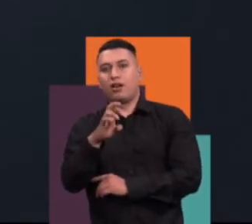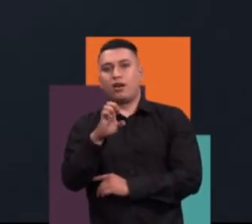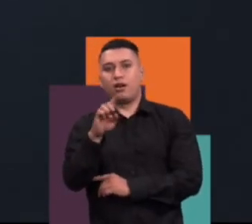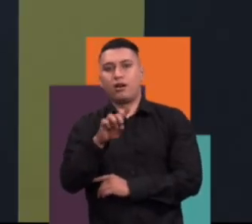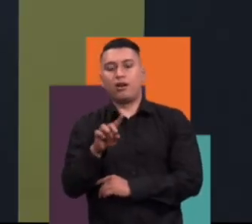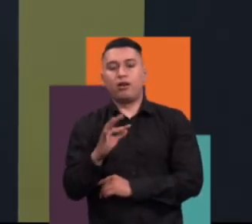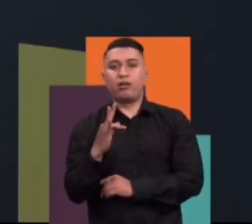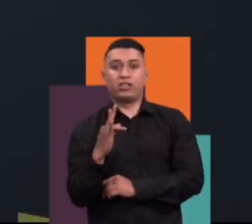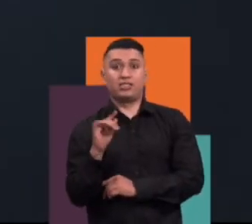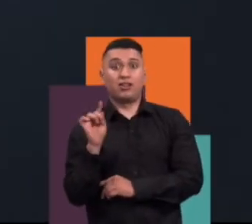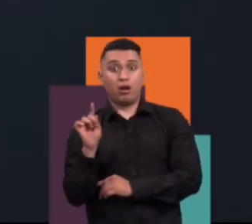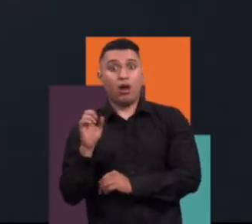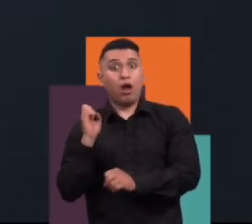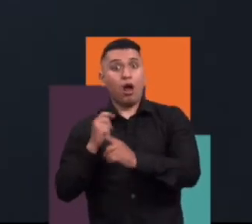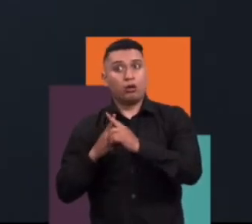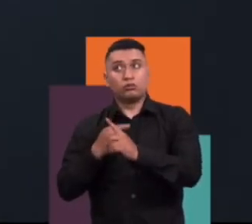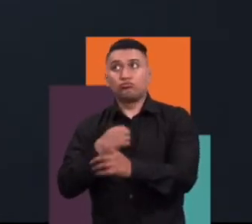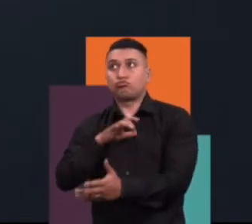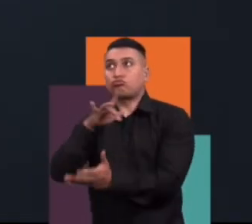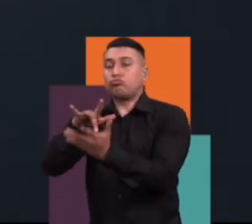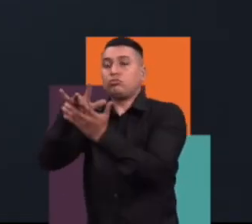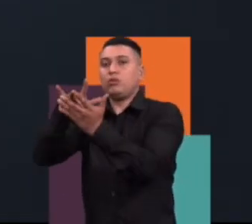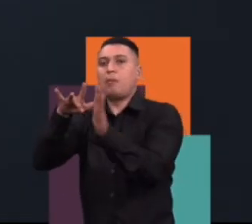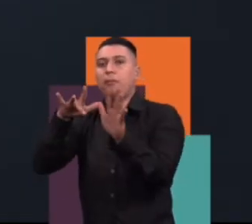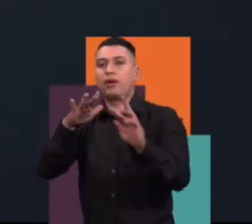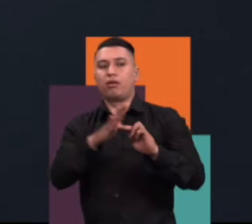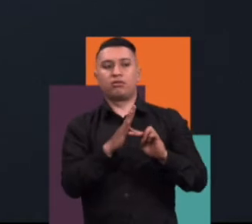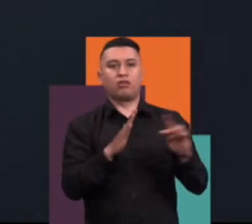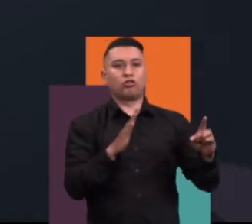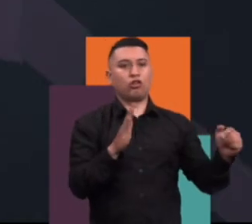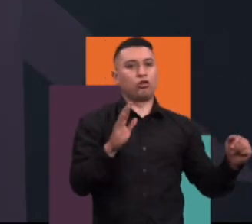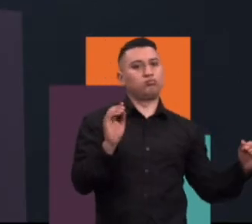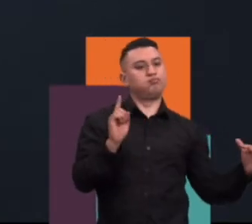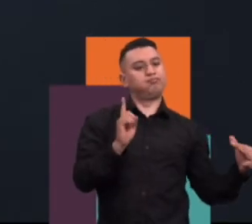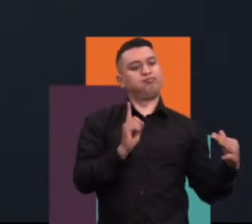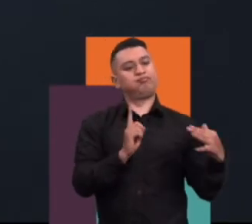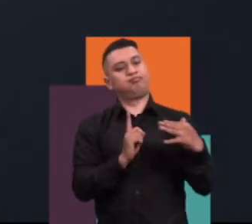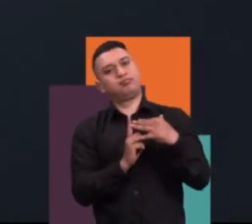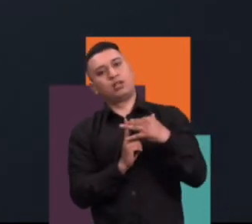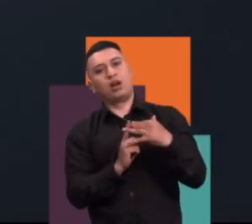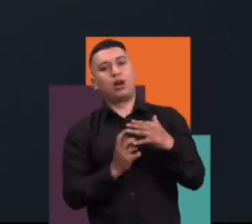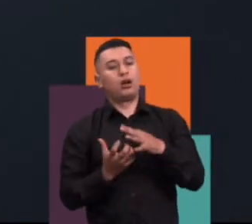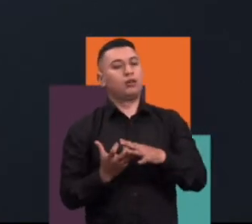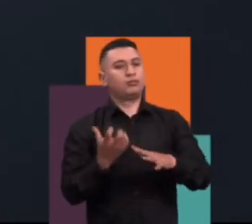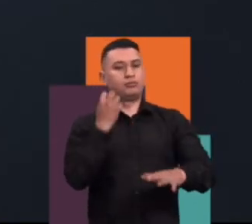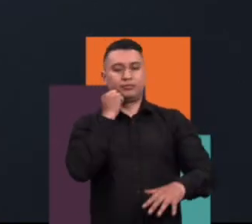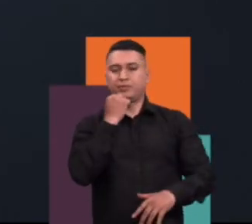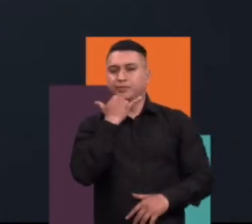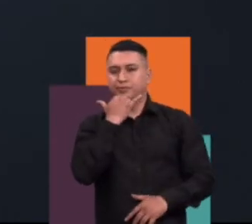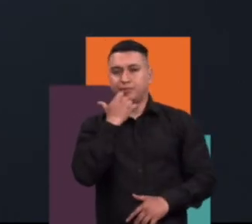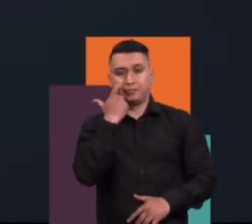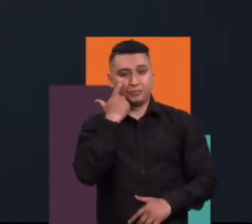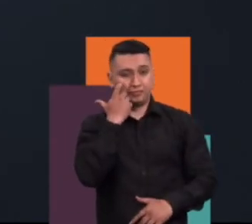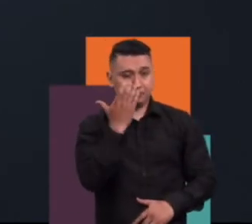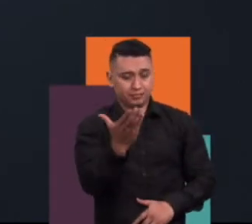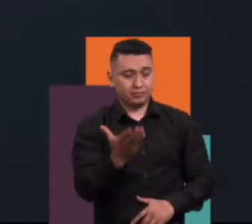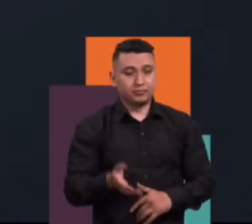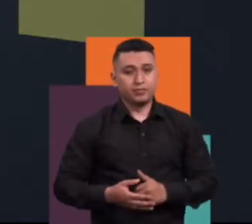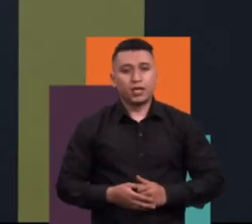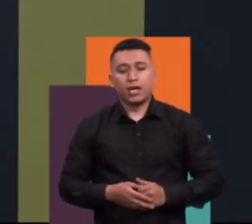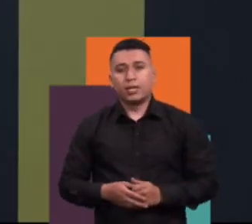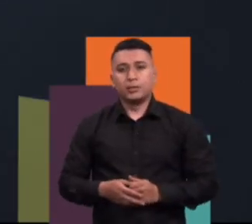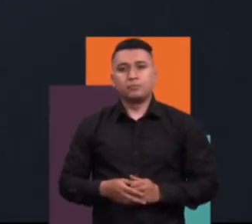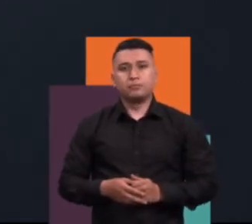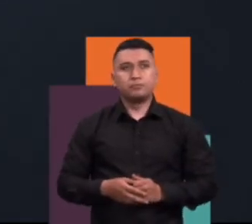herramientas tecnológicas, naturalmente, especialmente la predicción del tiempo, una variable que era supremamente importante para definir